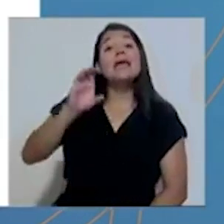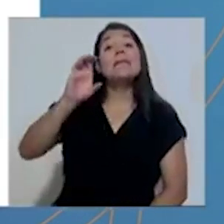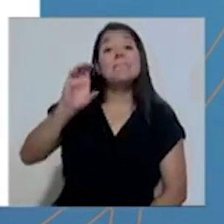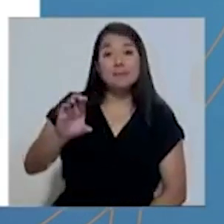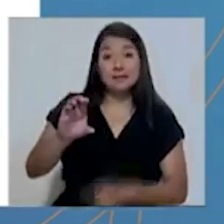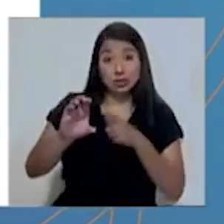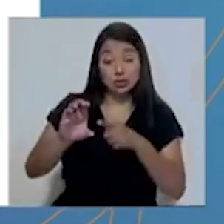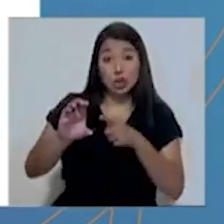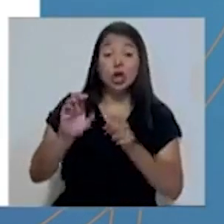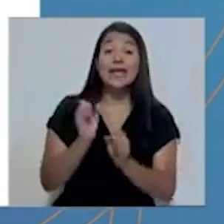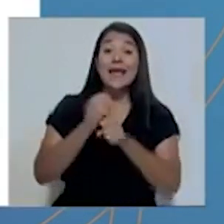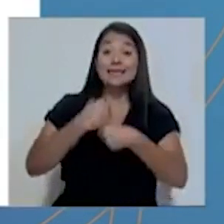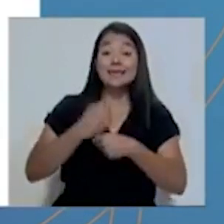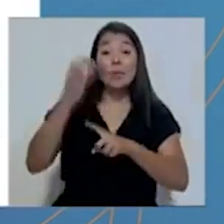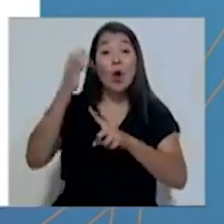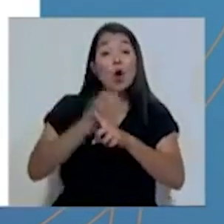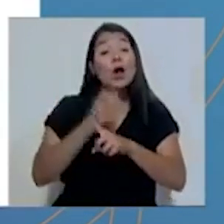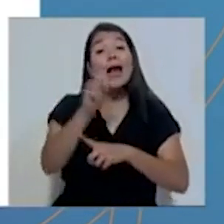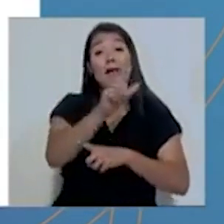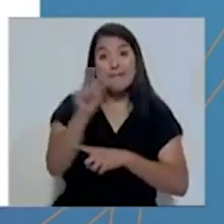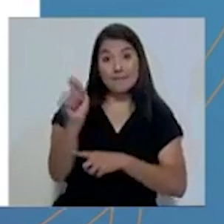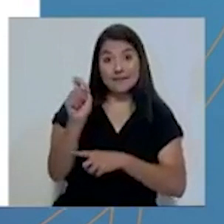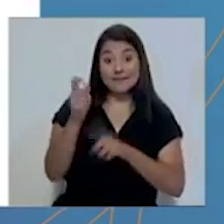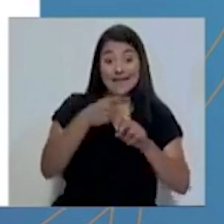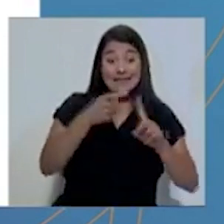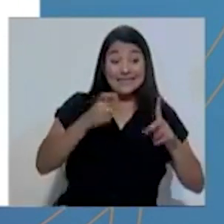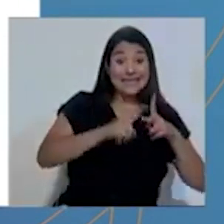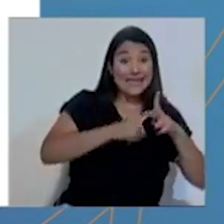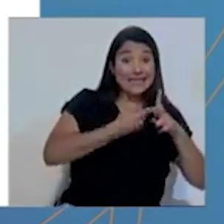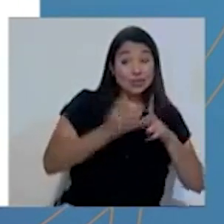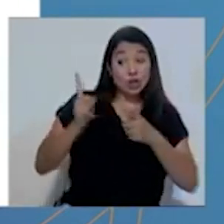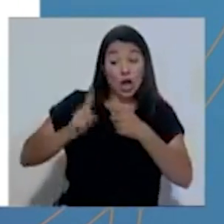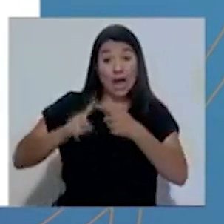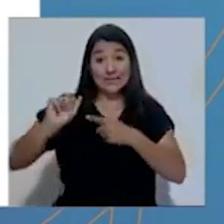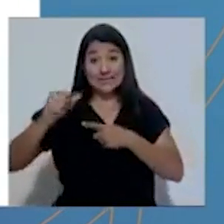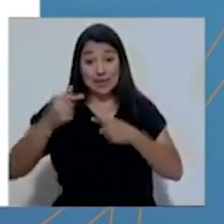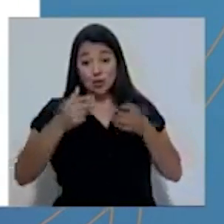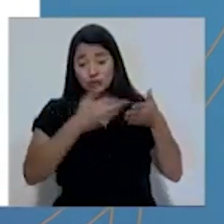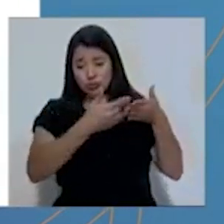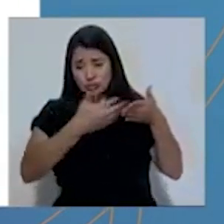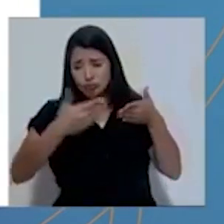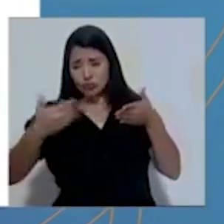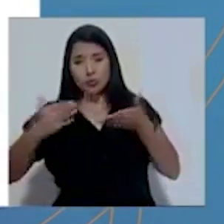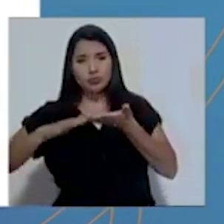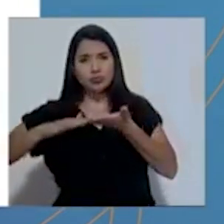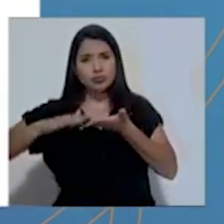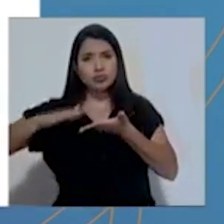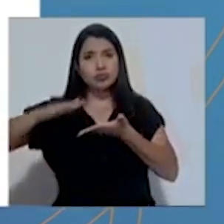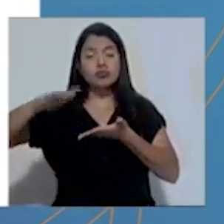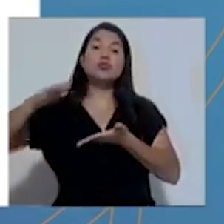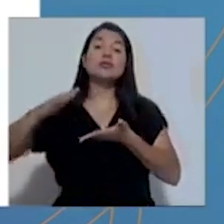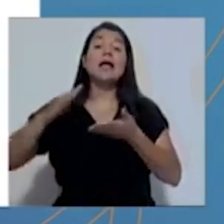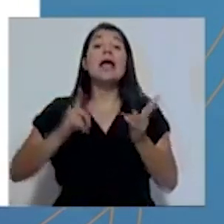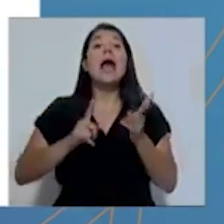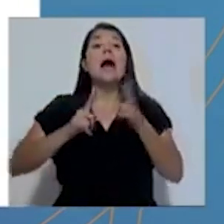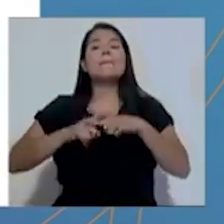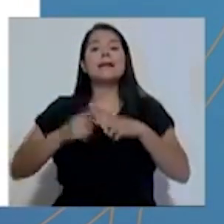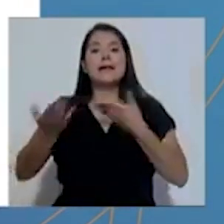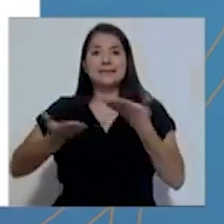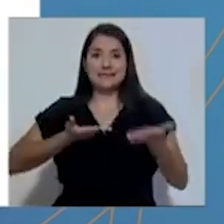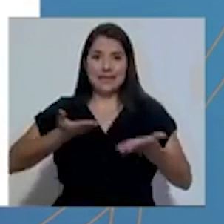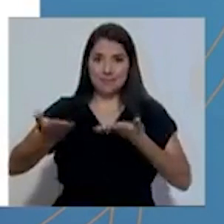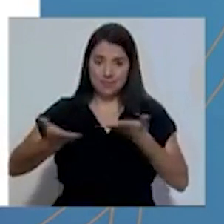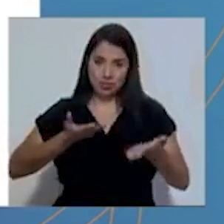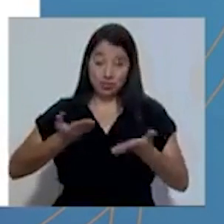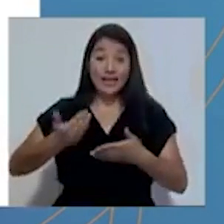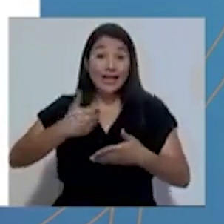realizado por mes hasta lo que llevamos del mes de agosto, refleja un incremento paulatino sobre la aplicación de los servicios que